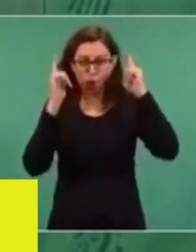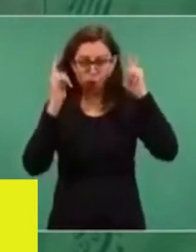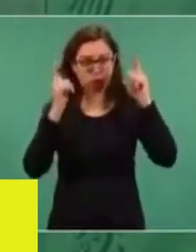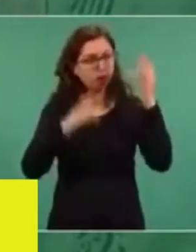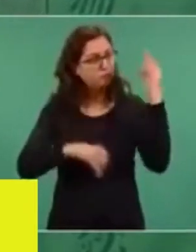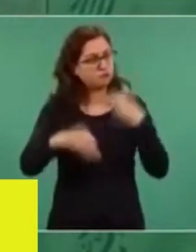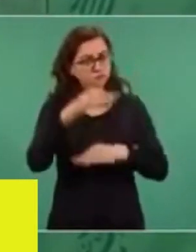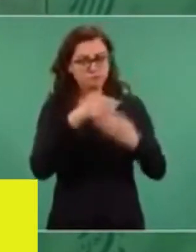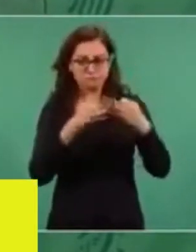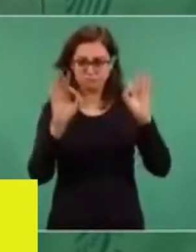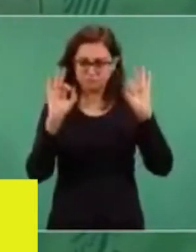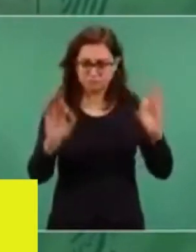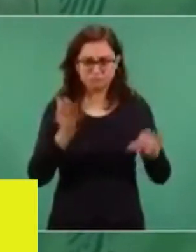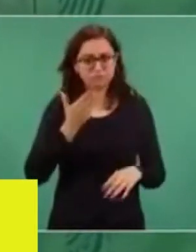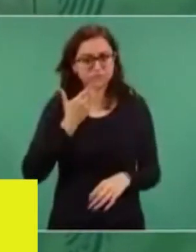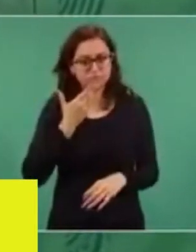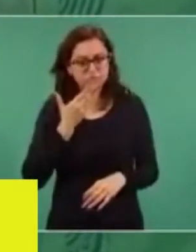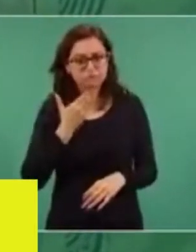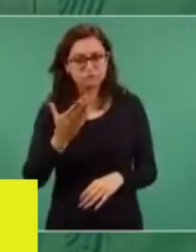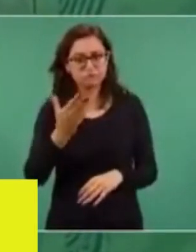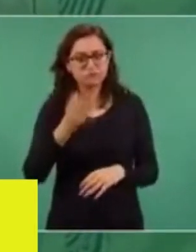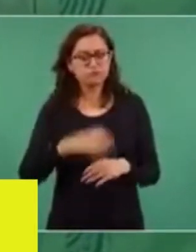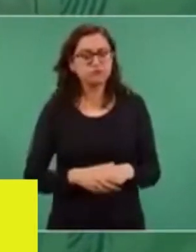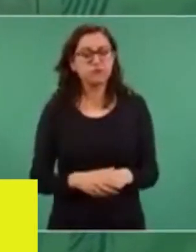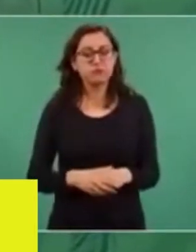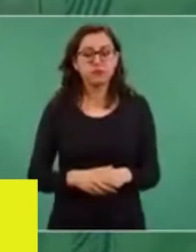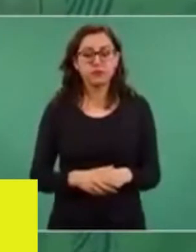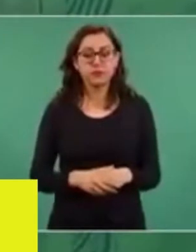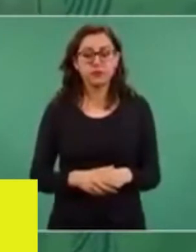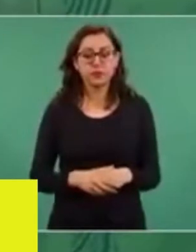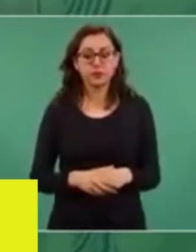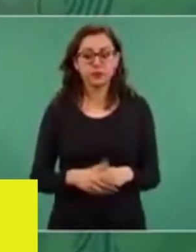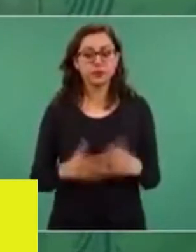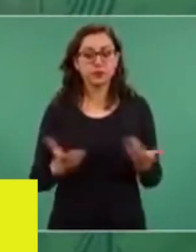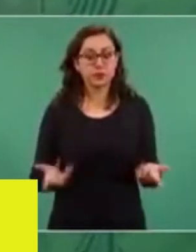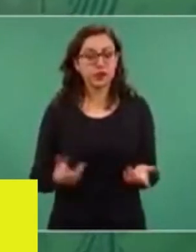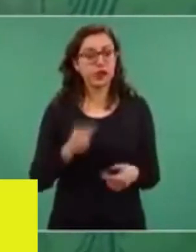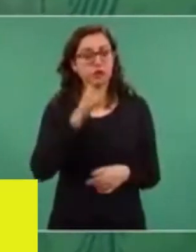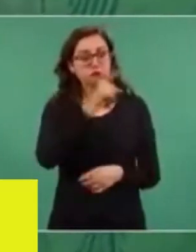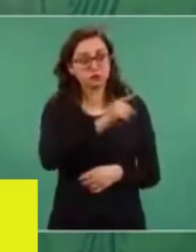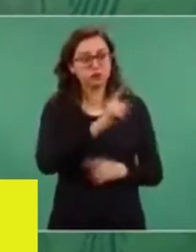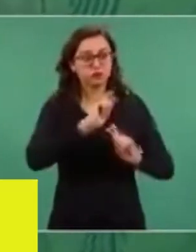que esta ceremonia se lleve a cabo